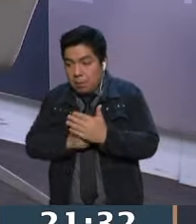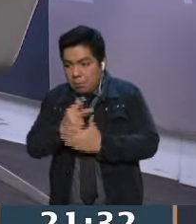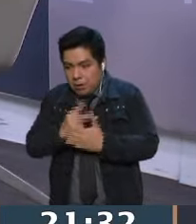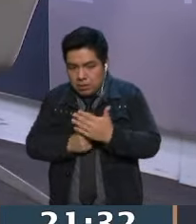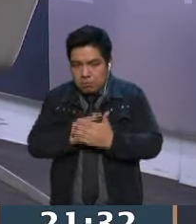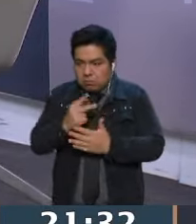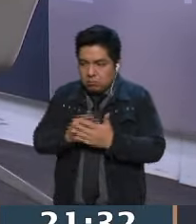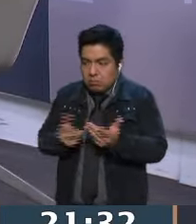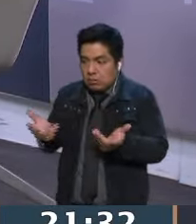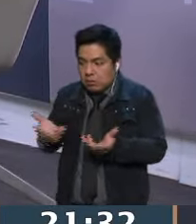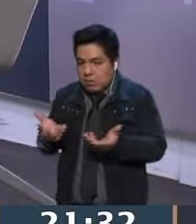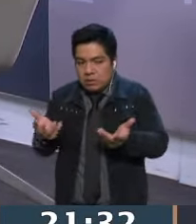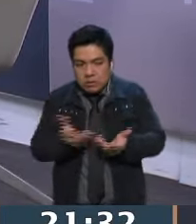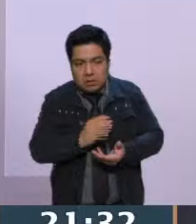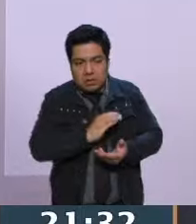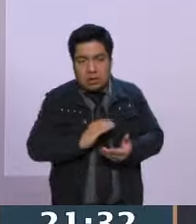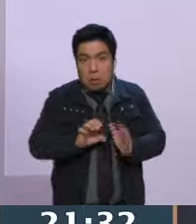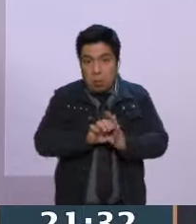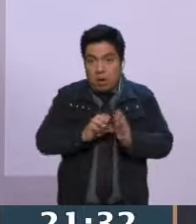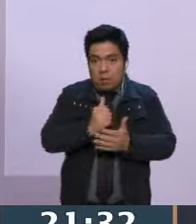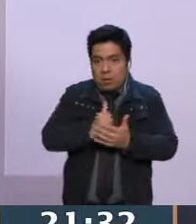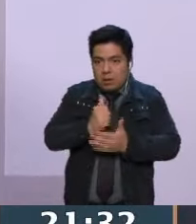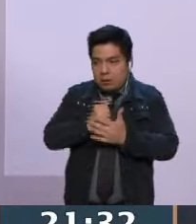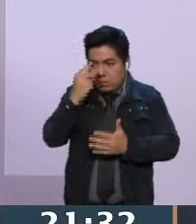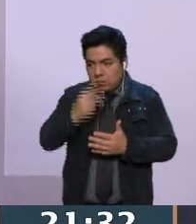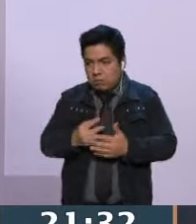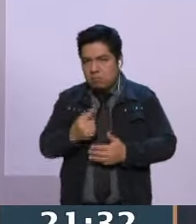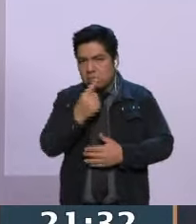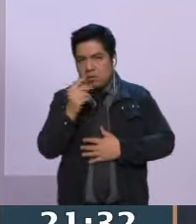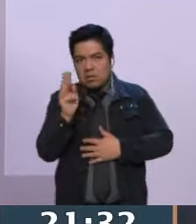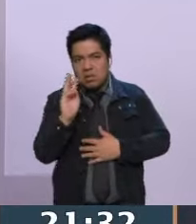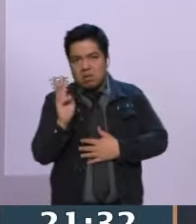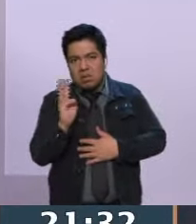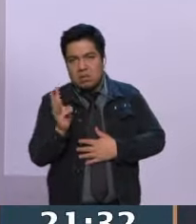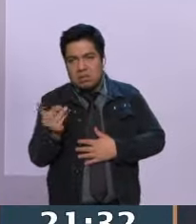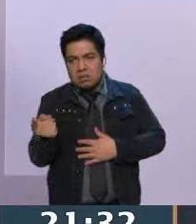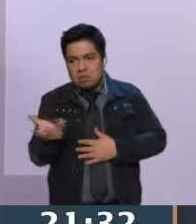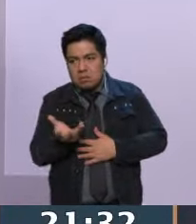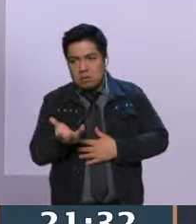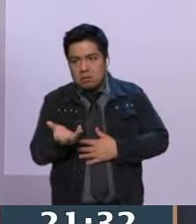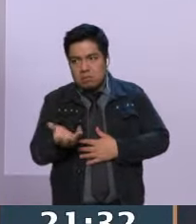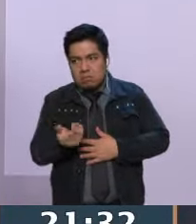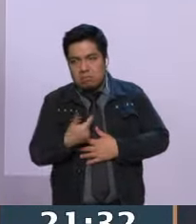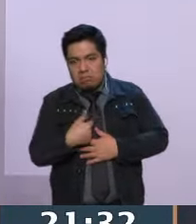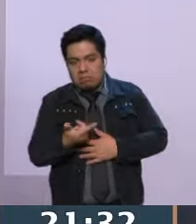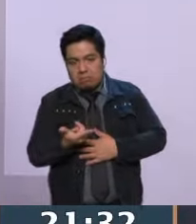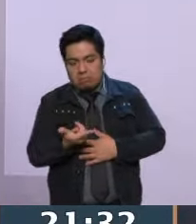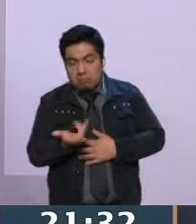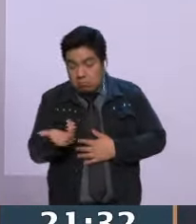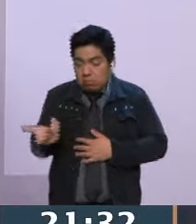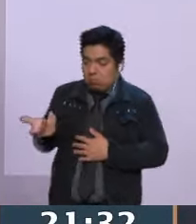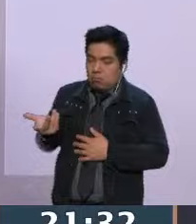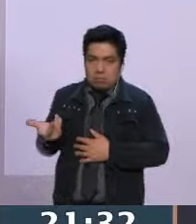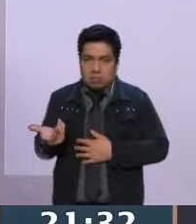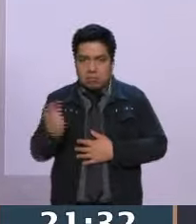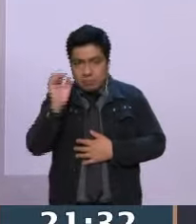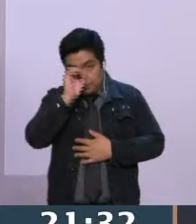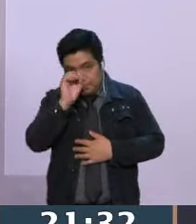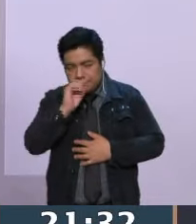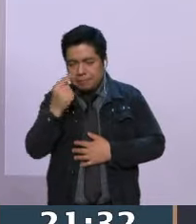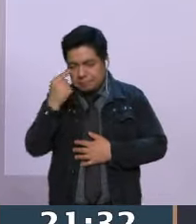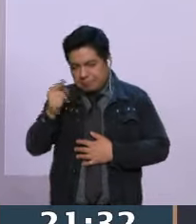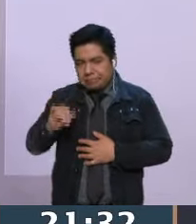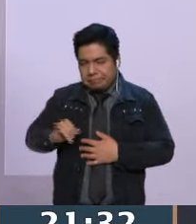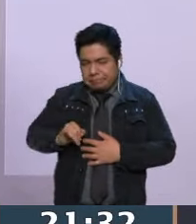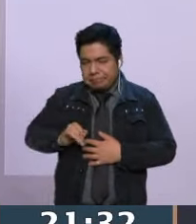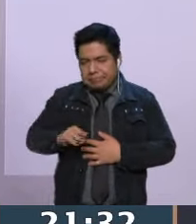a hacer en la campaña. Si contiendes por la Ciudad de México, ¿qué haces en Washington? Digo, es mi percepción. Y también algo que me parece bien interesante es que